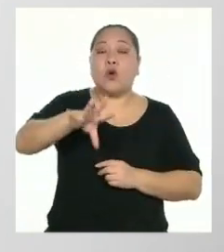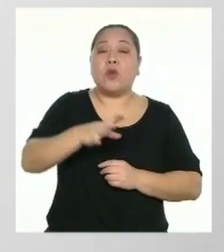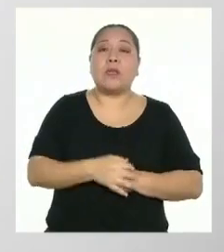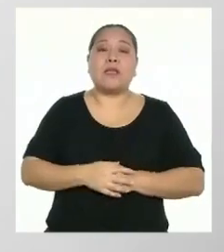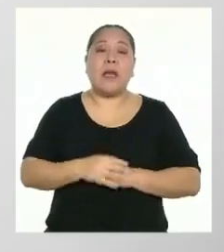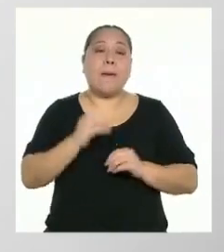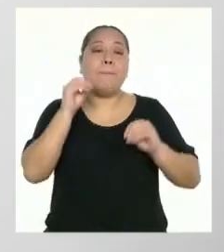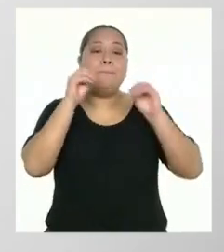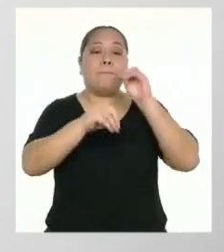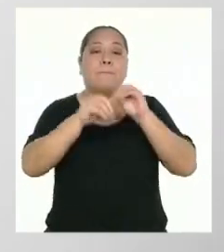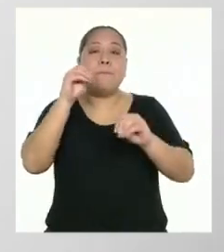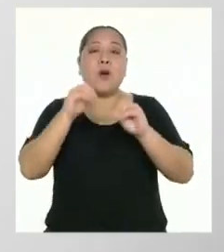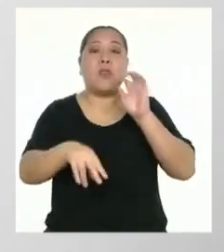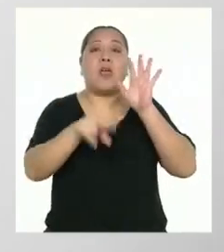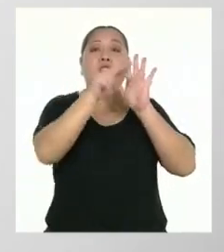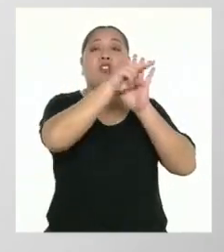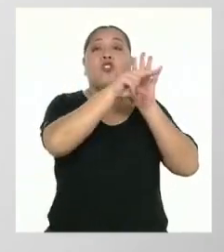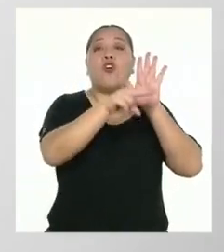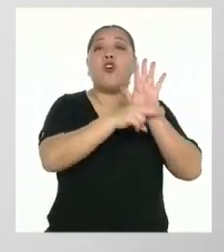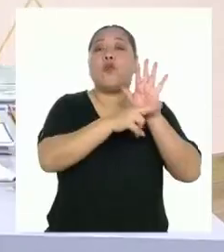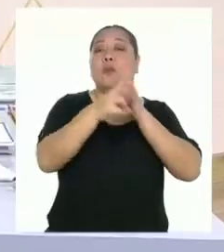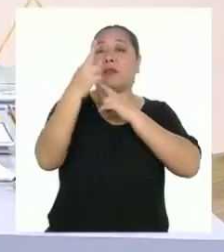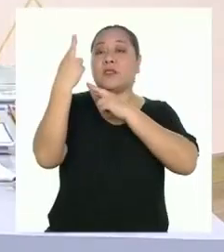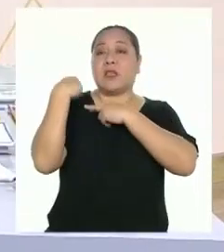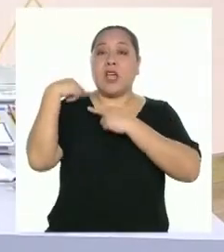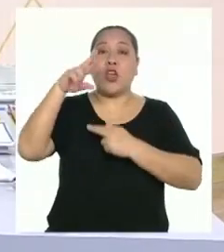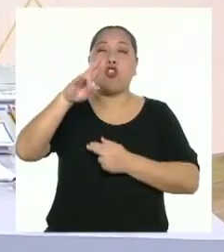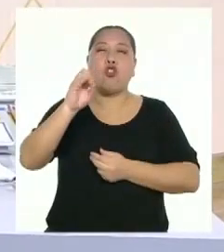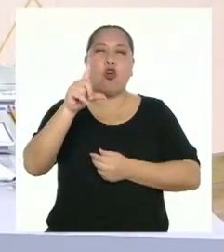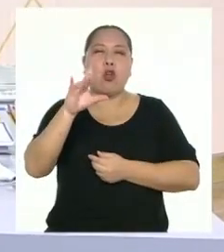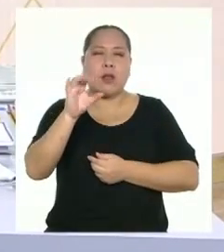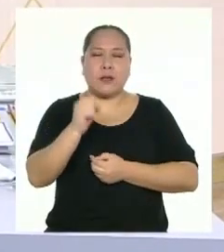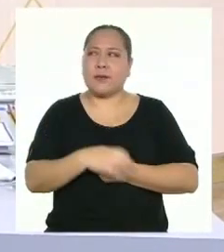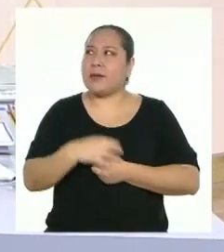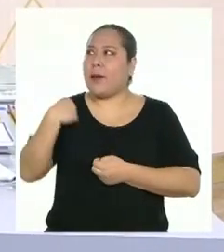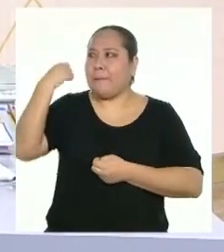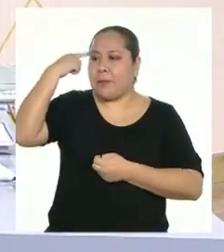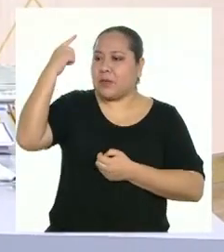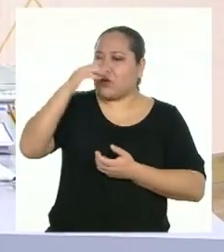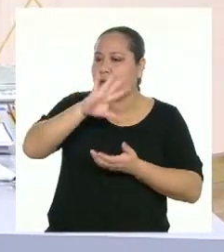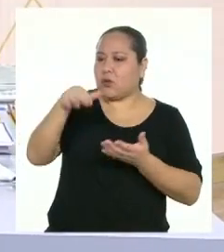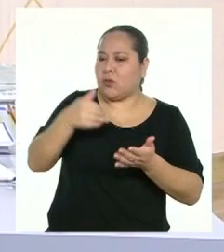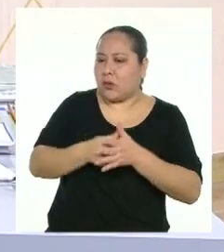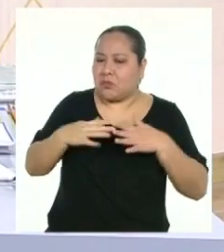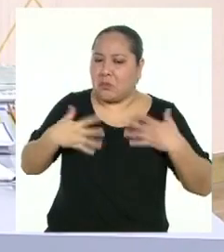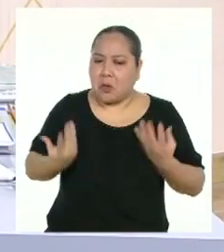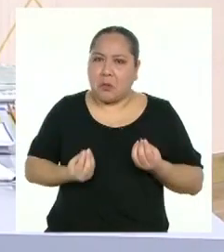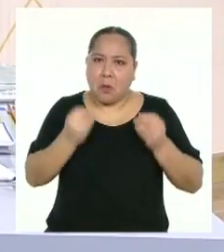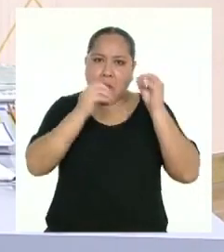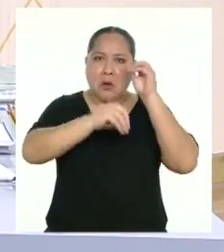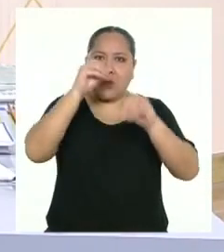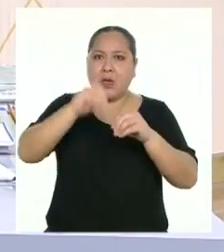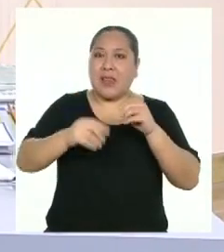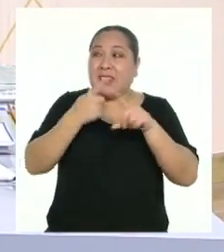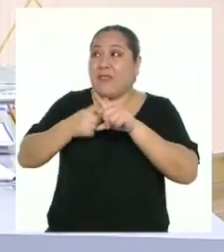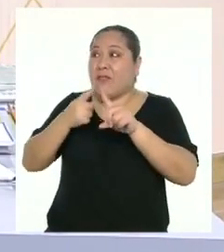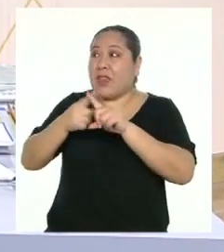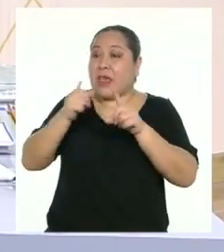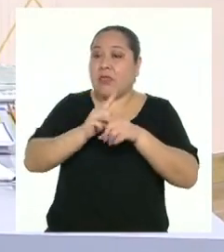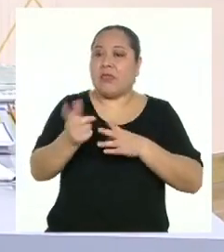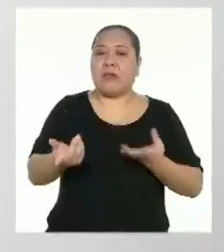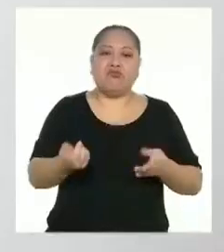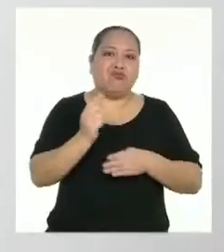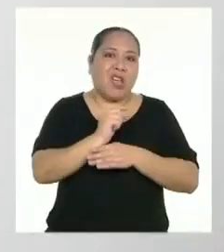establecimiento de normas y roles? Creo que se refiere a que todos debemos contribuir con las tareas que se requieren a